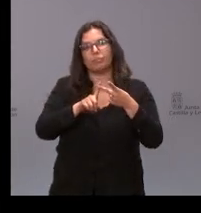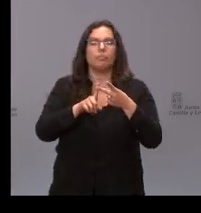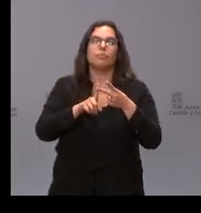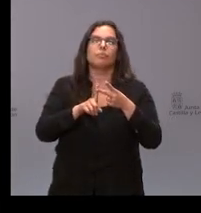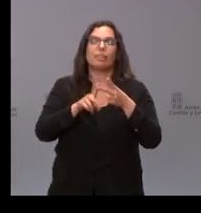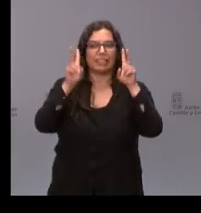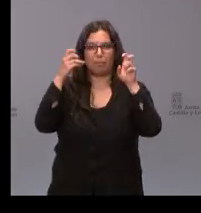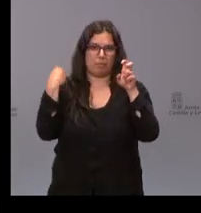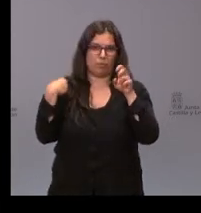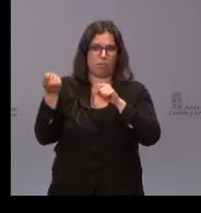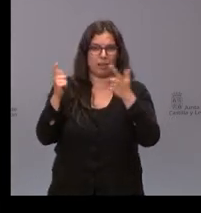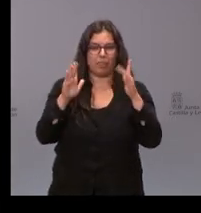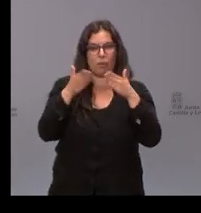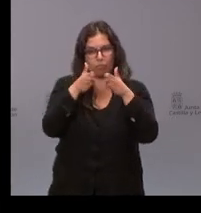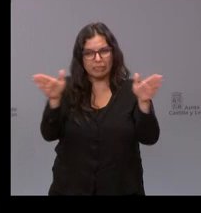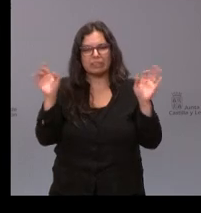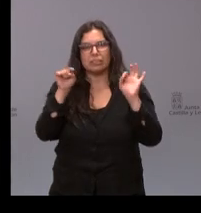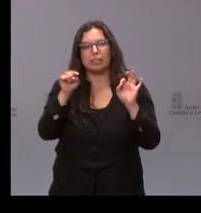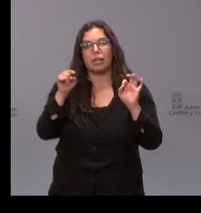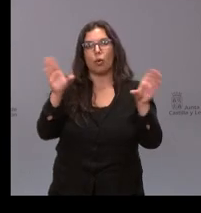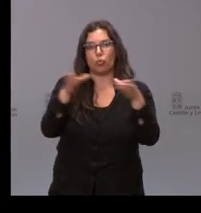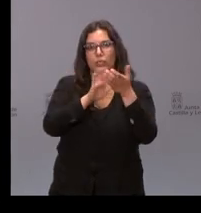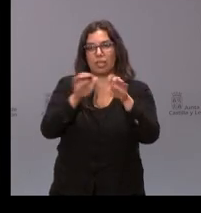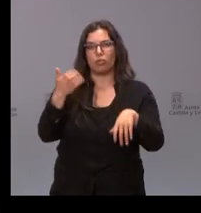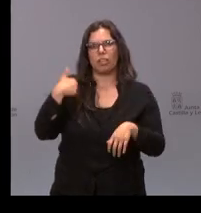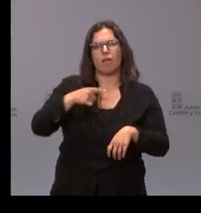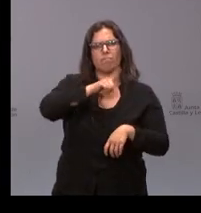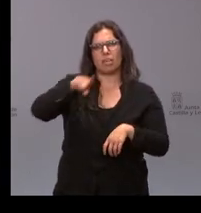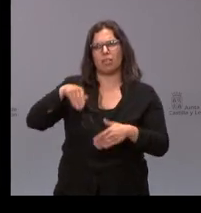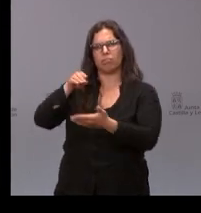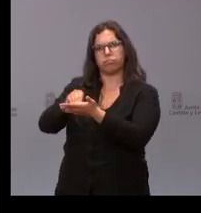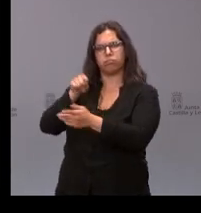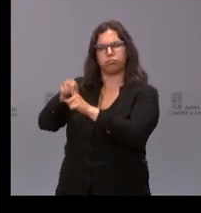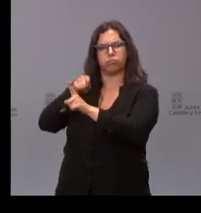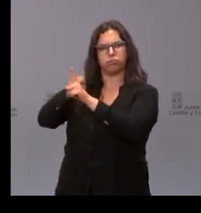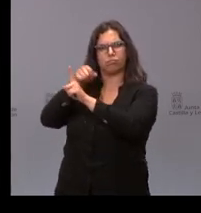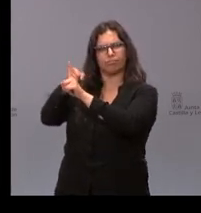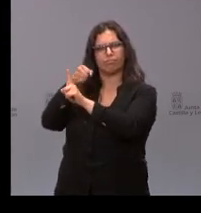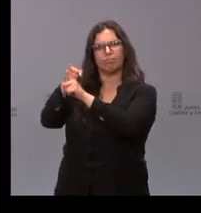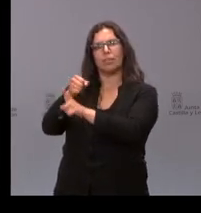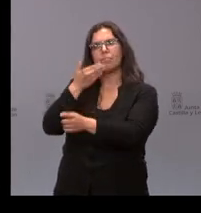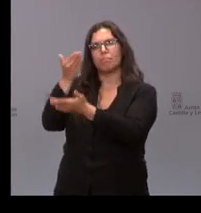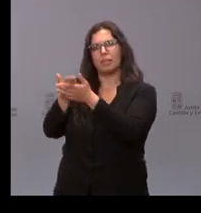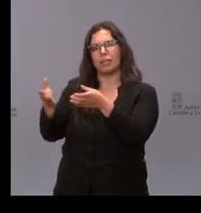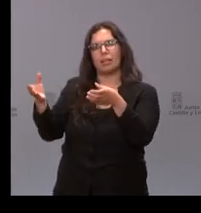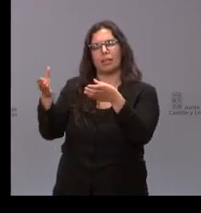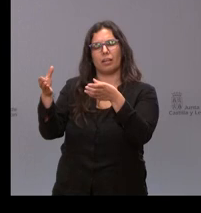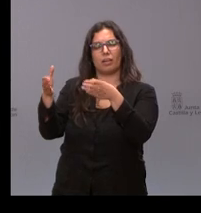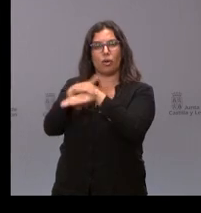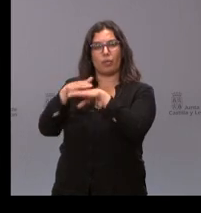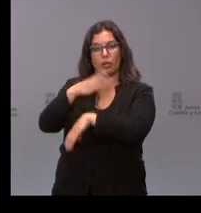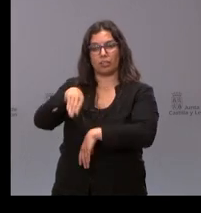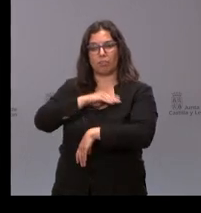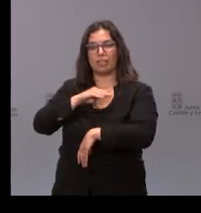sobre el mismo tema la Junta lleva meses pidiendo al Gobierno de España que ponga en marcha ese tratamiento diferencial para la